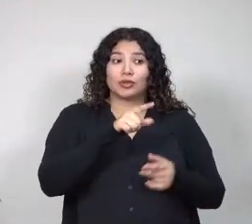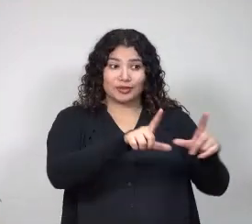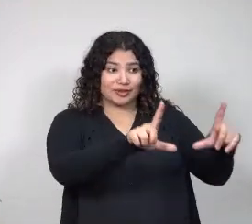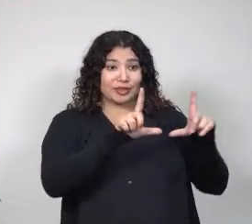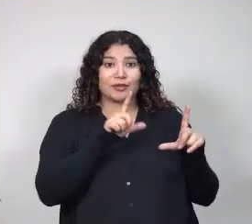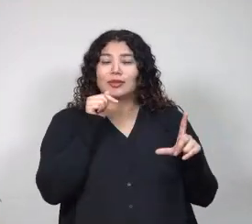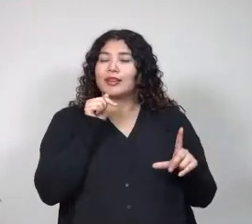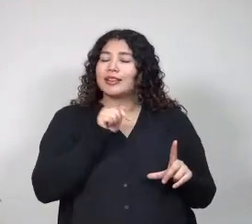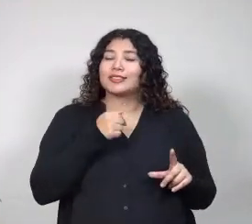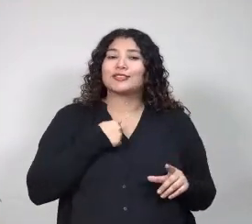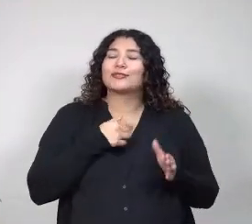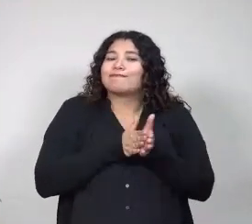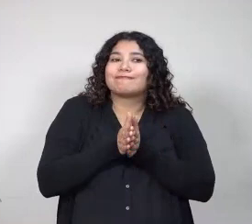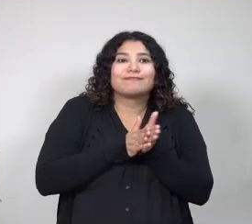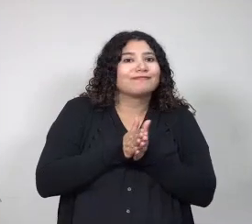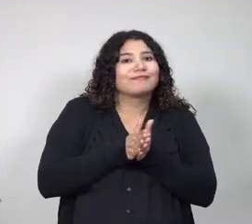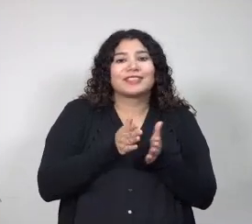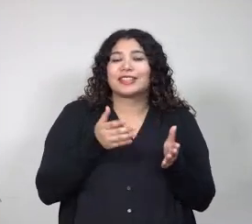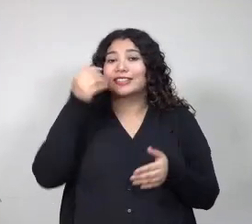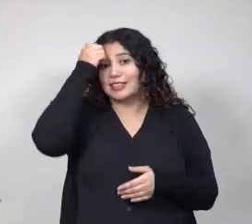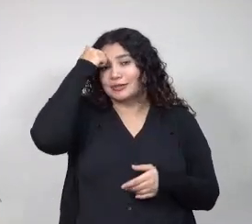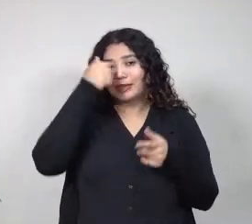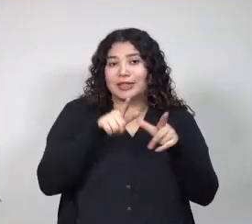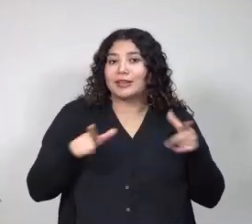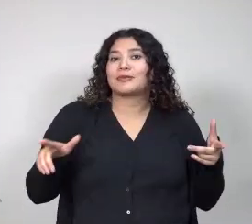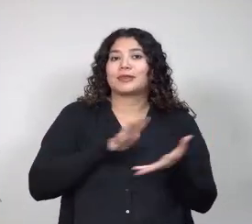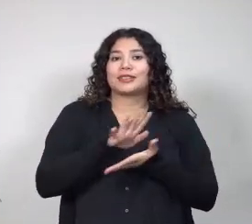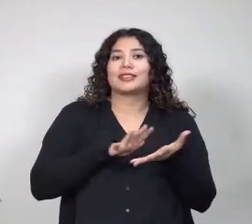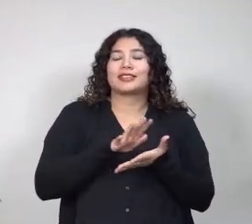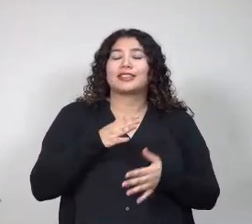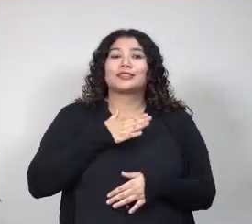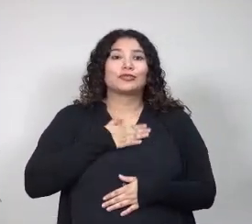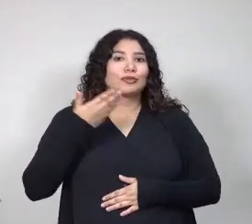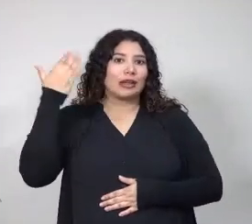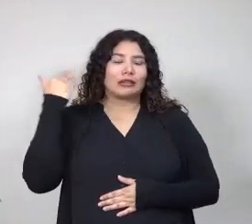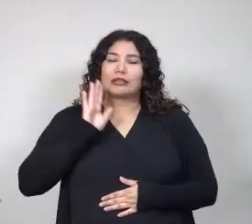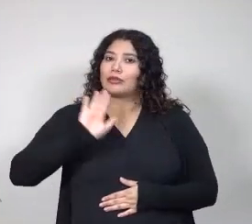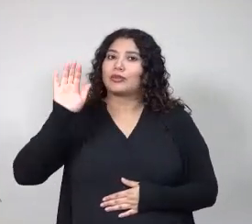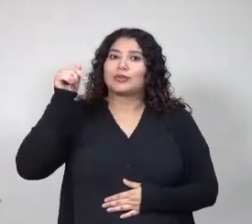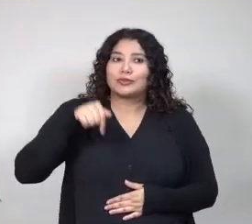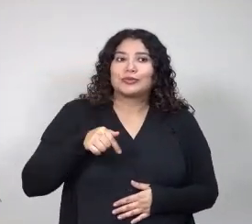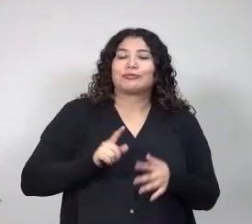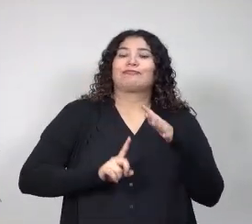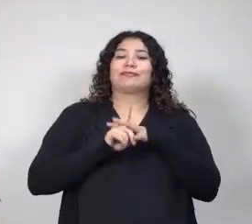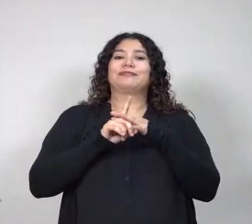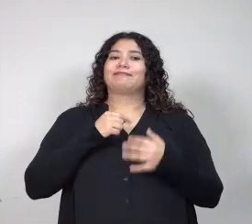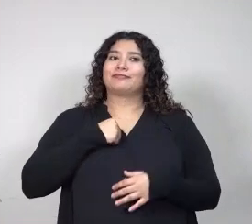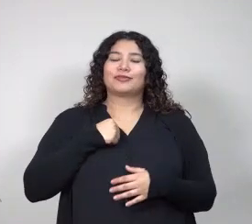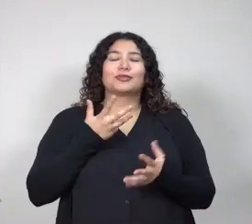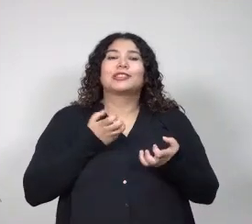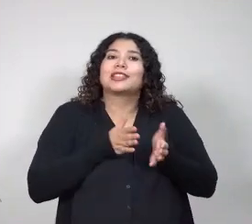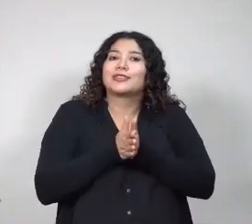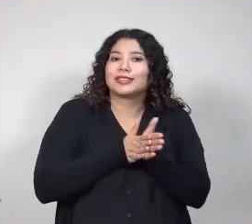diplomado he quedado con las ganas de aprender el lenguaje de señas. Créame, y eso nunca me había surgido y ahora sí, porque yo